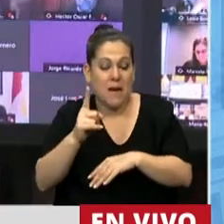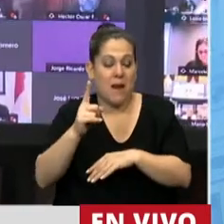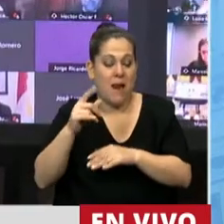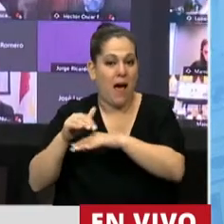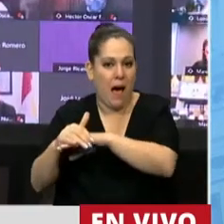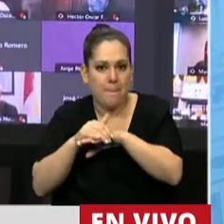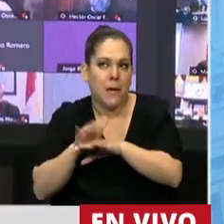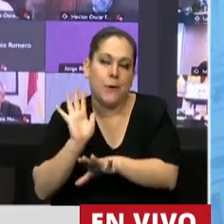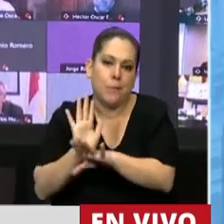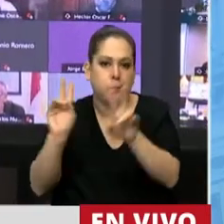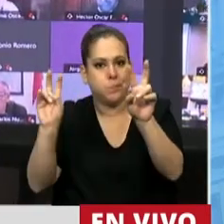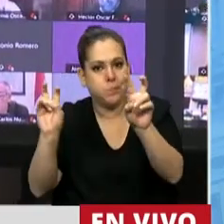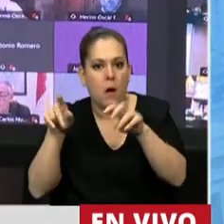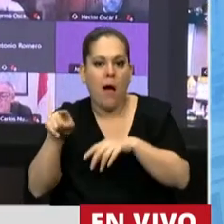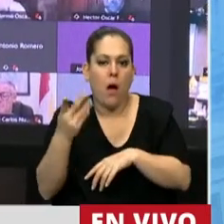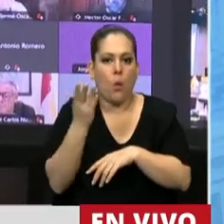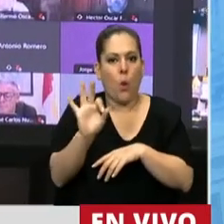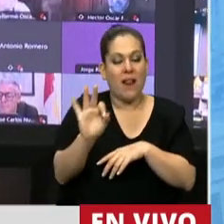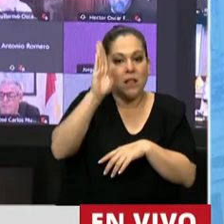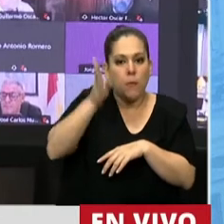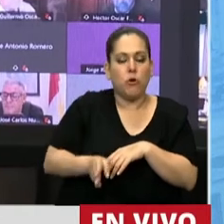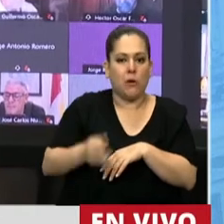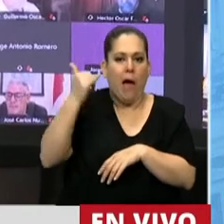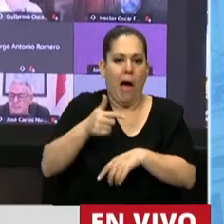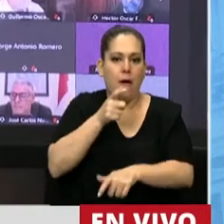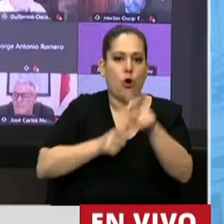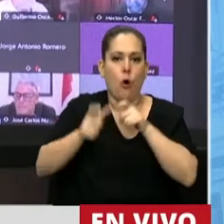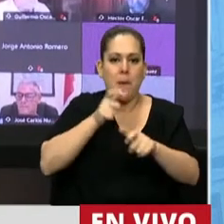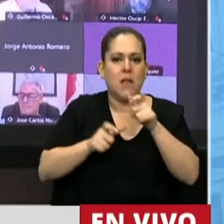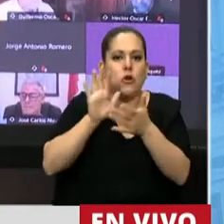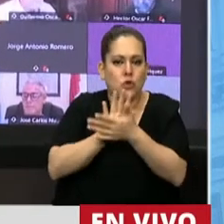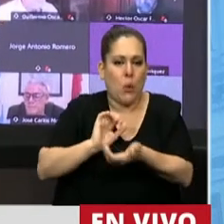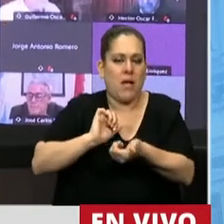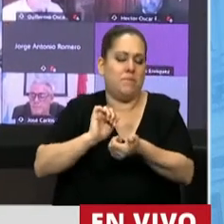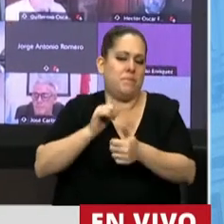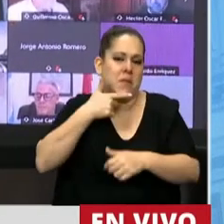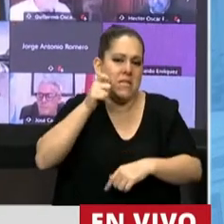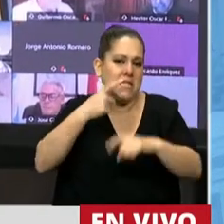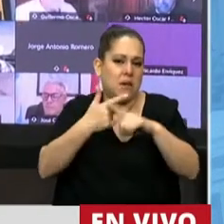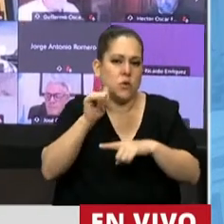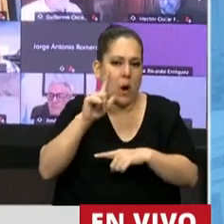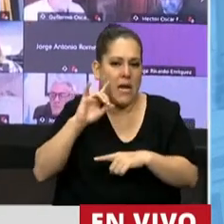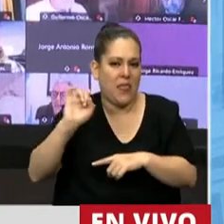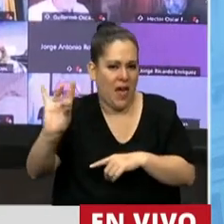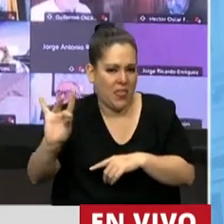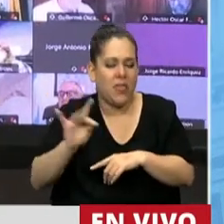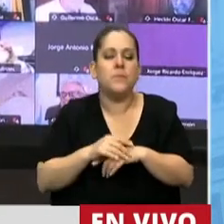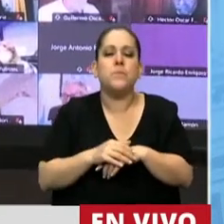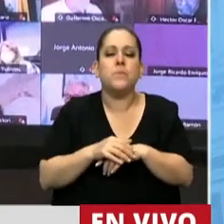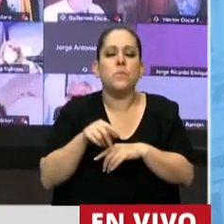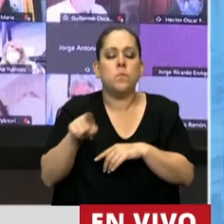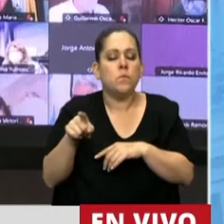1 y 10 veces comentarios sexuales. En este contexto, la respuesta desde el Congreso Nacional